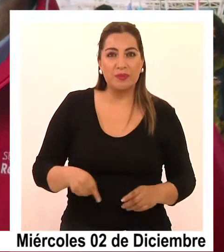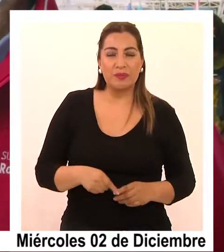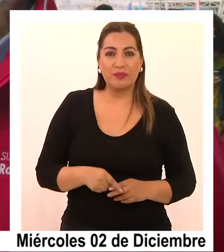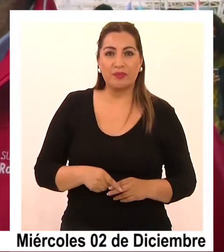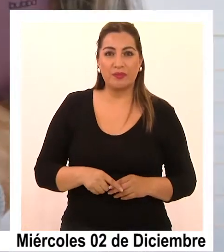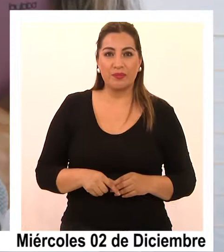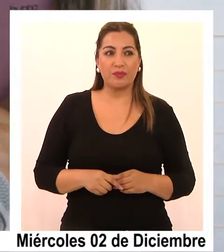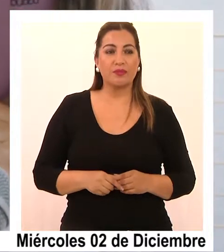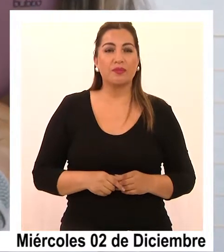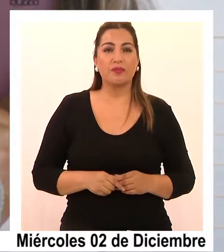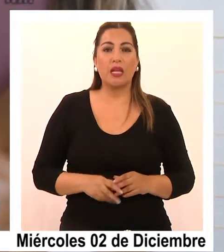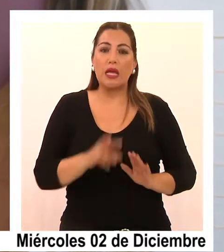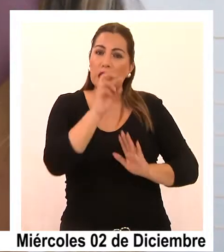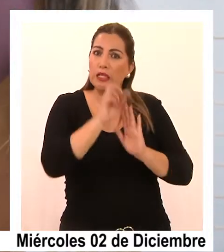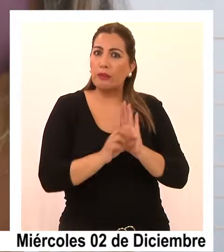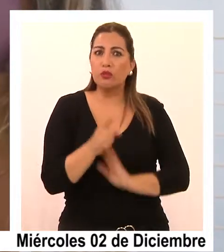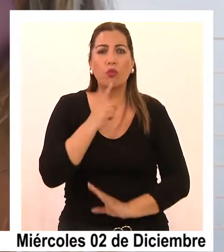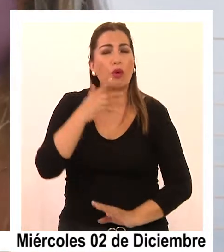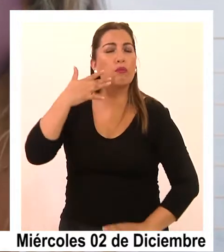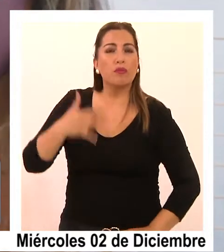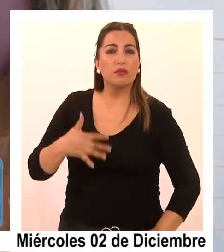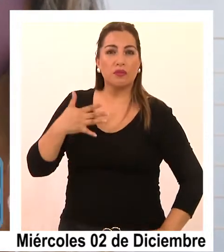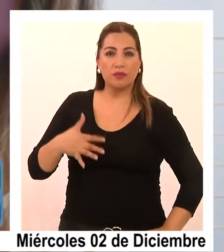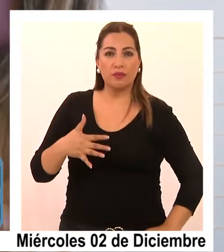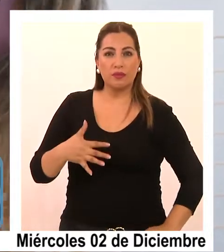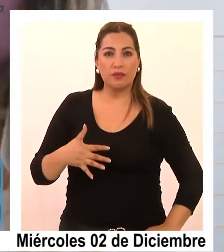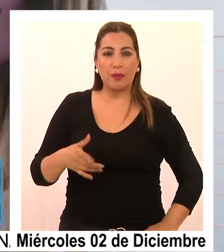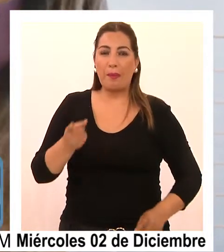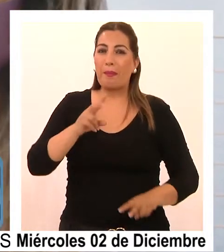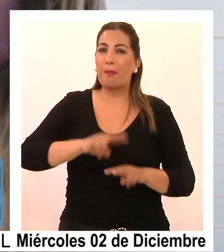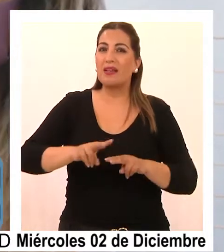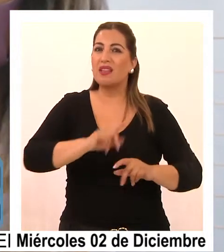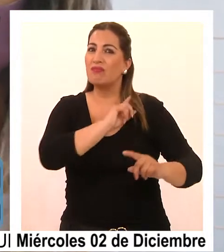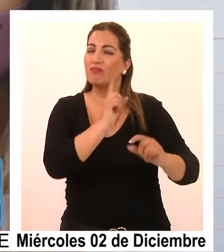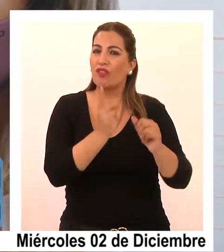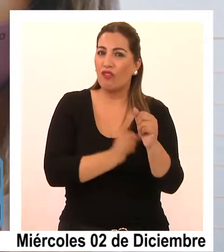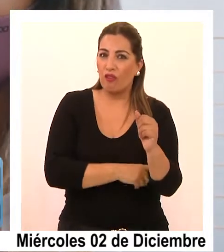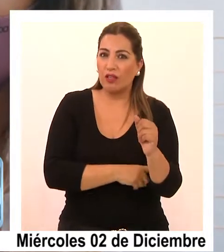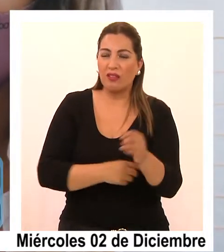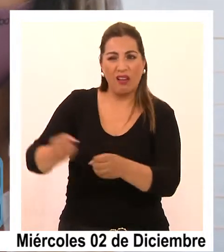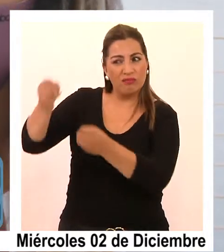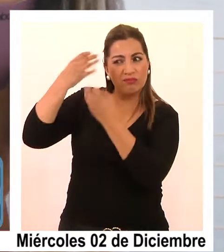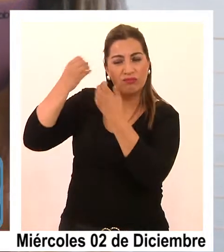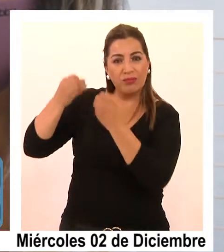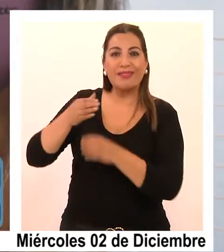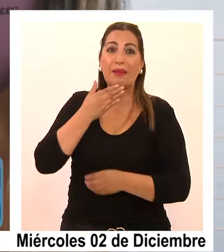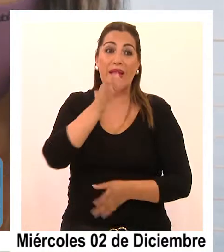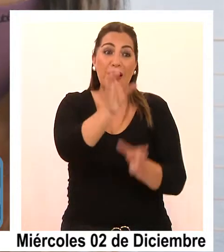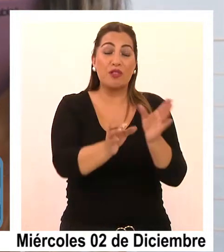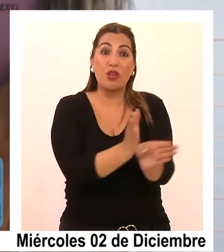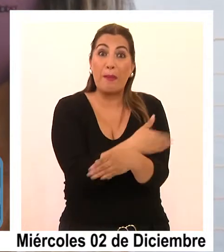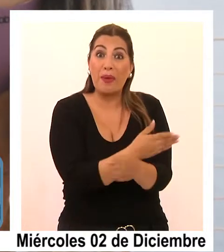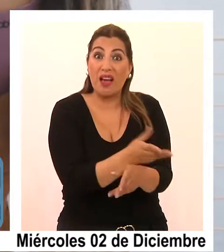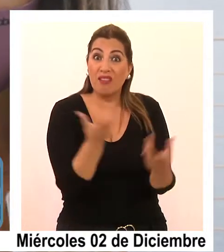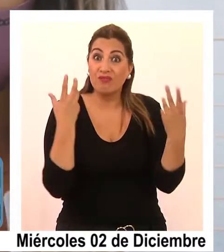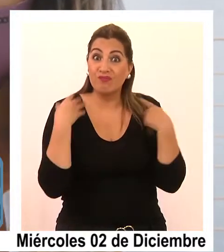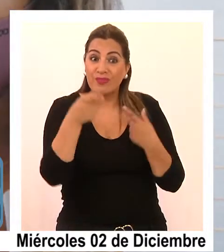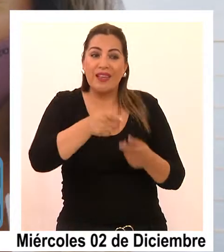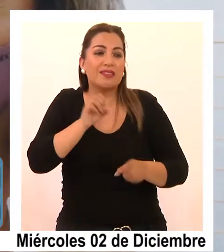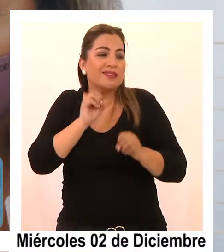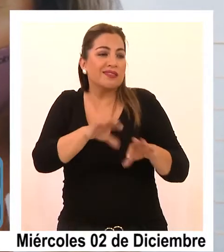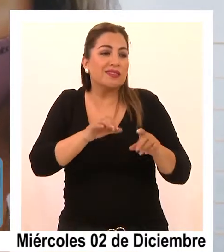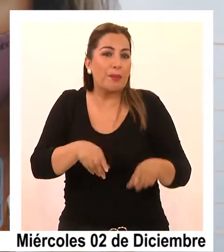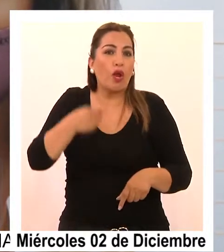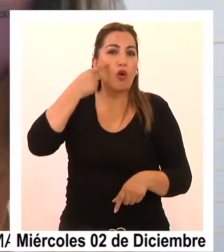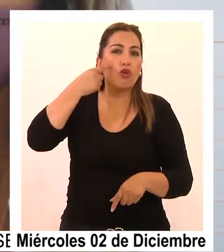mecanismos. Este proyecto ha sido muy importante para fortalecer las capacidades y los conocimientos de los pescadores en términos de conocer el cambio